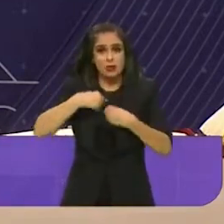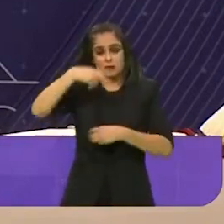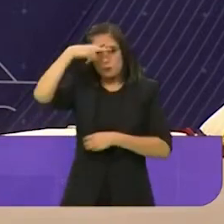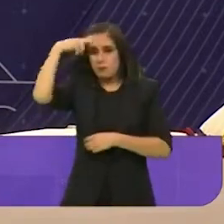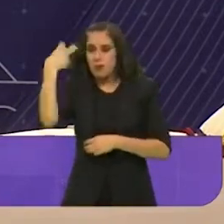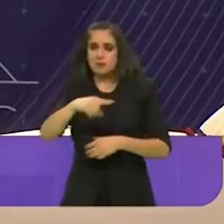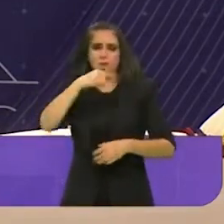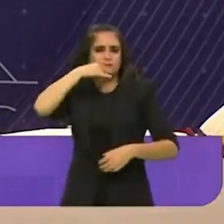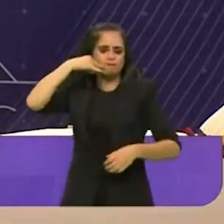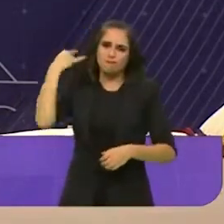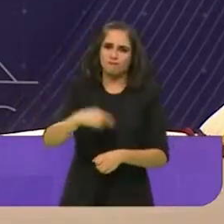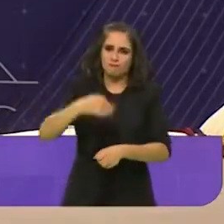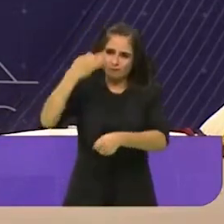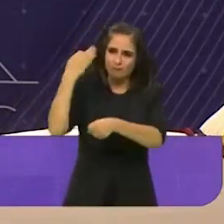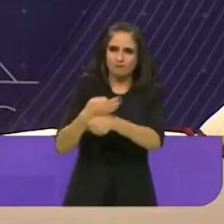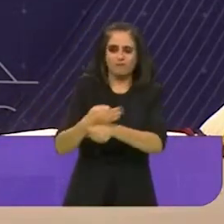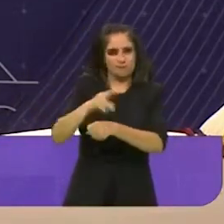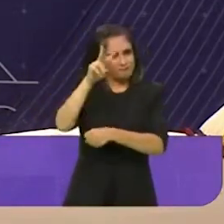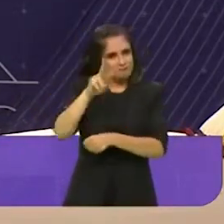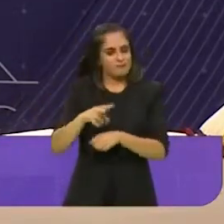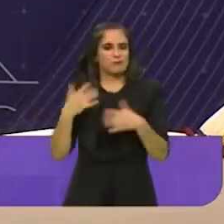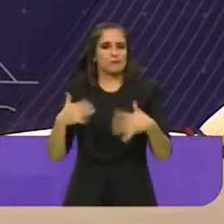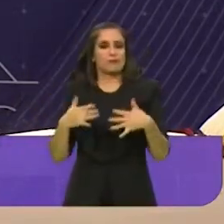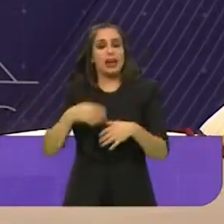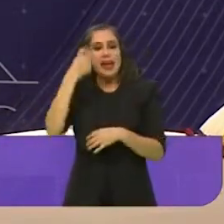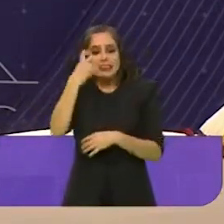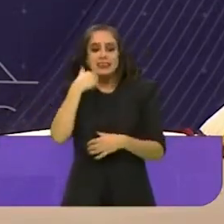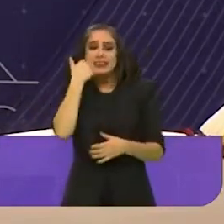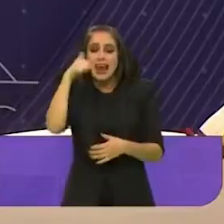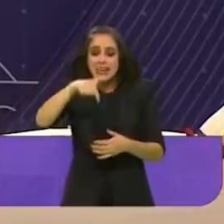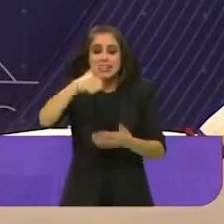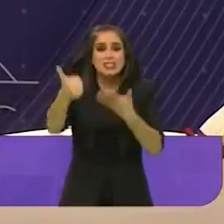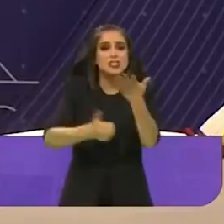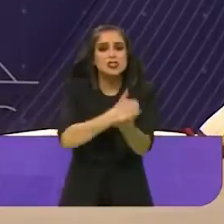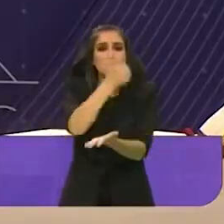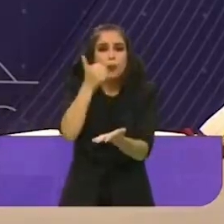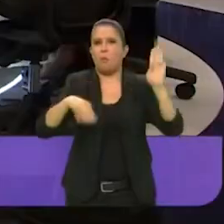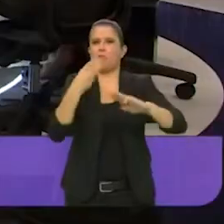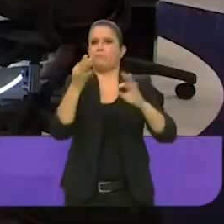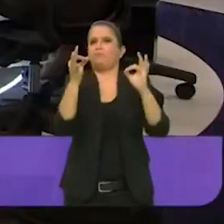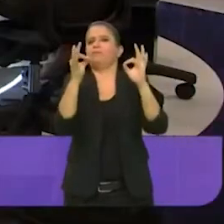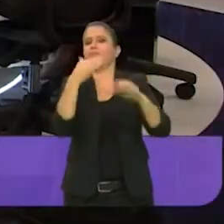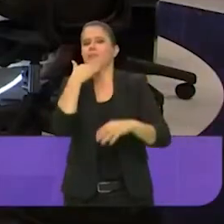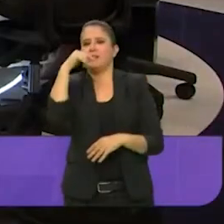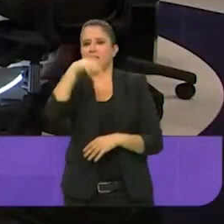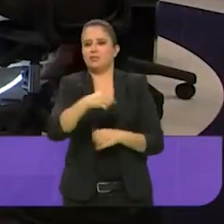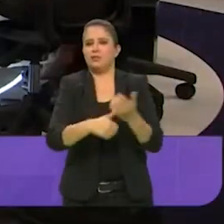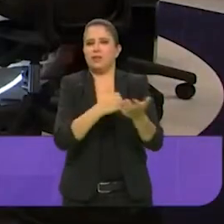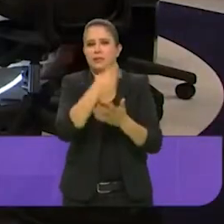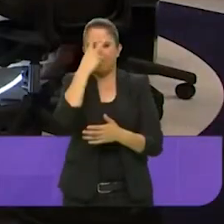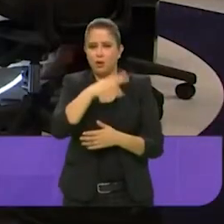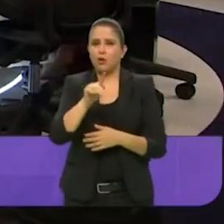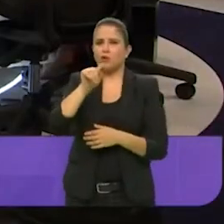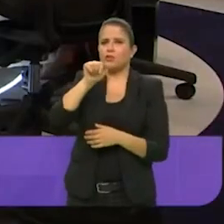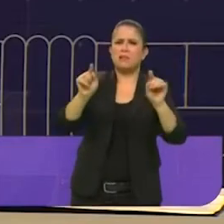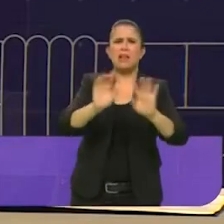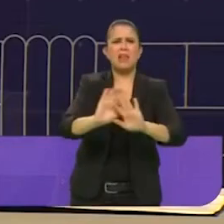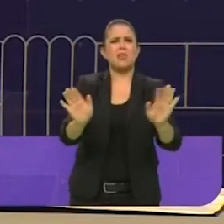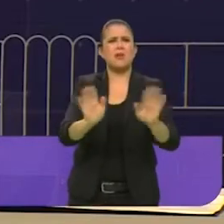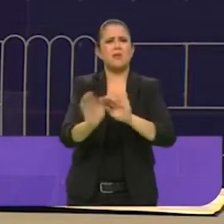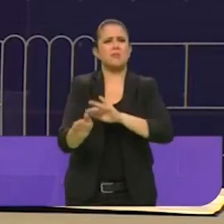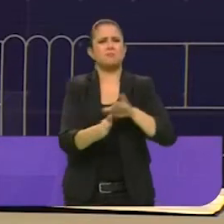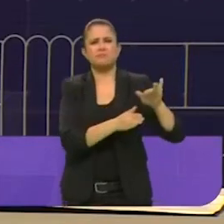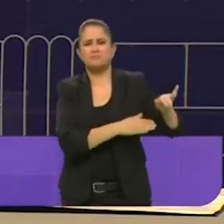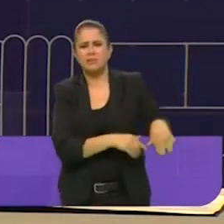le llaman. Pero yo quiero construir una ciudad de clases medias. Taboada propuso incentivar el